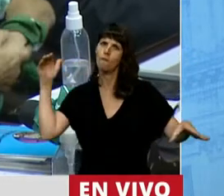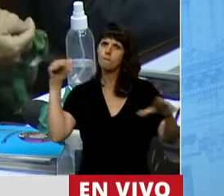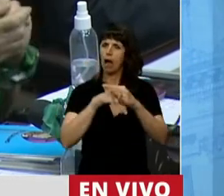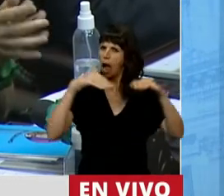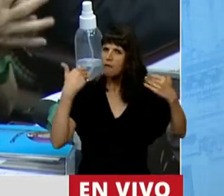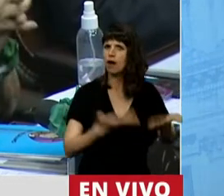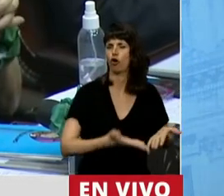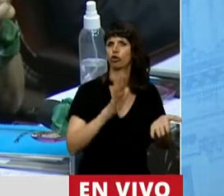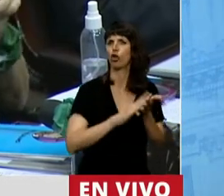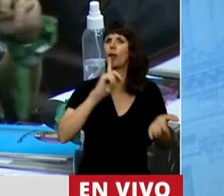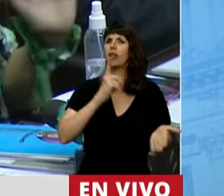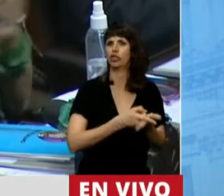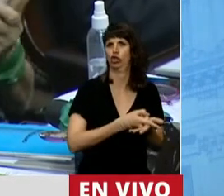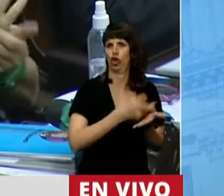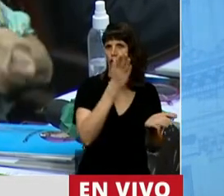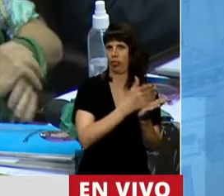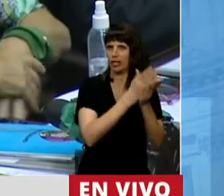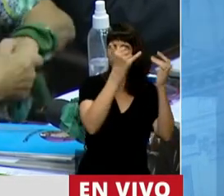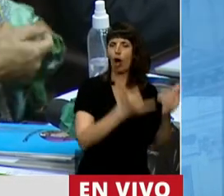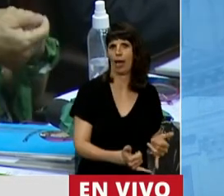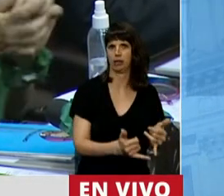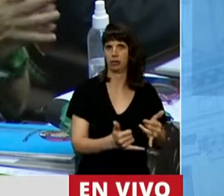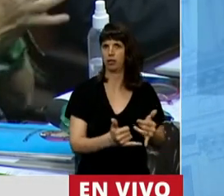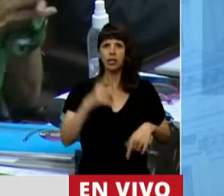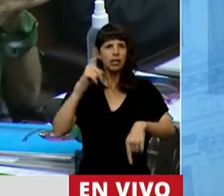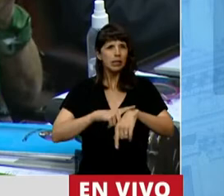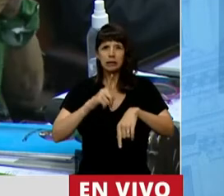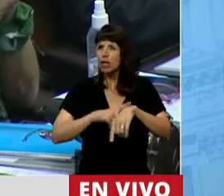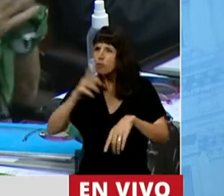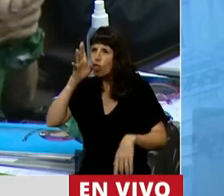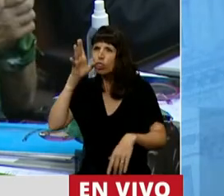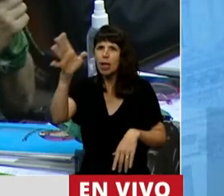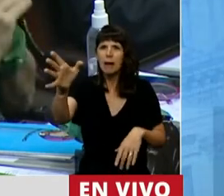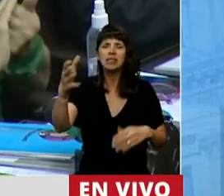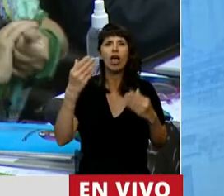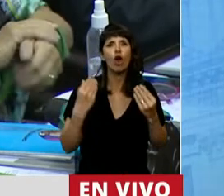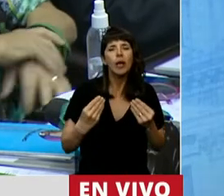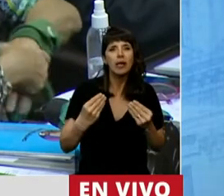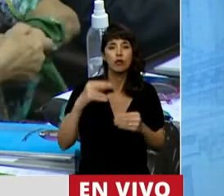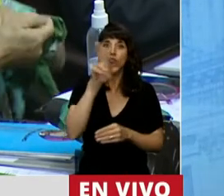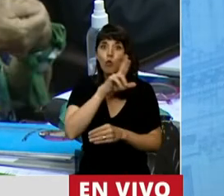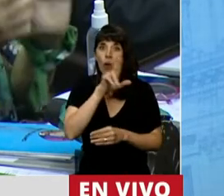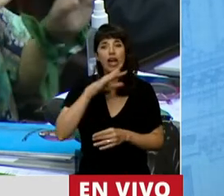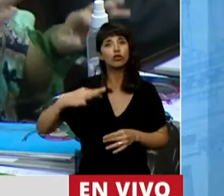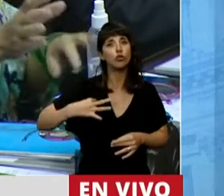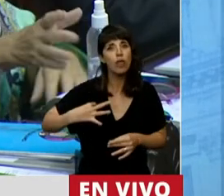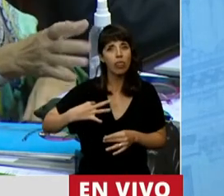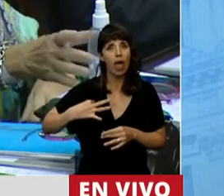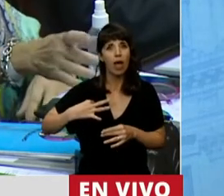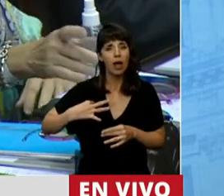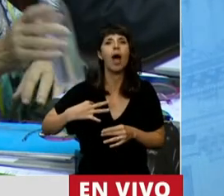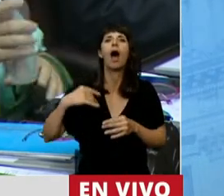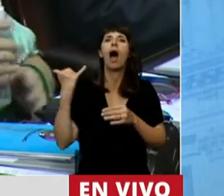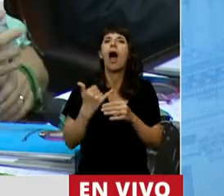ese derecho a decidir. Que durante demasiado tiempo la condición de ciudadanía de las mujeres fue